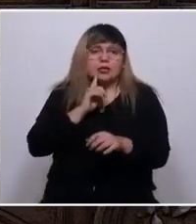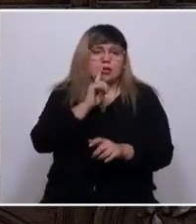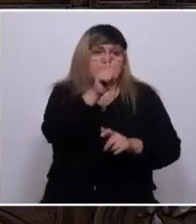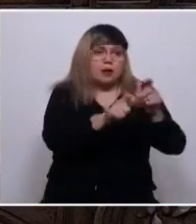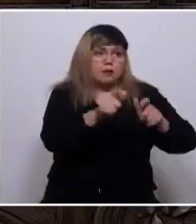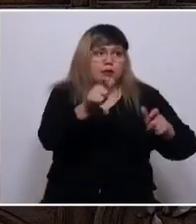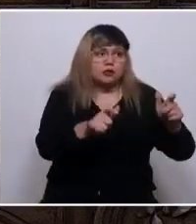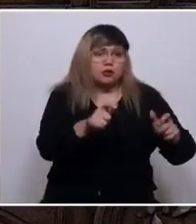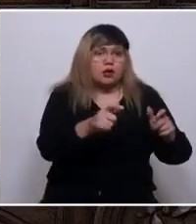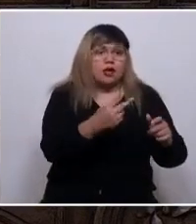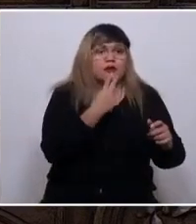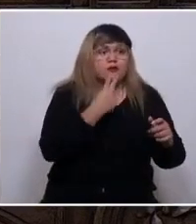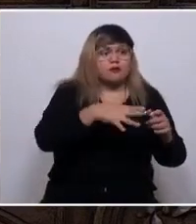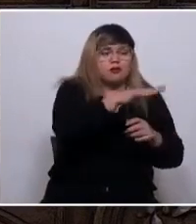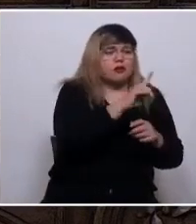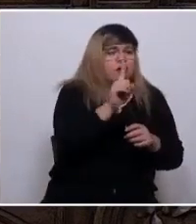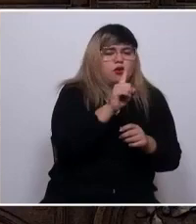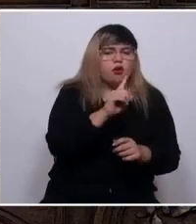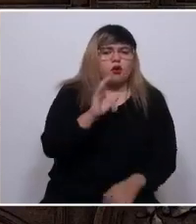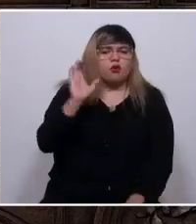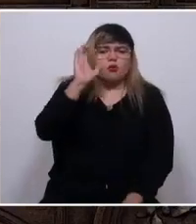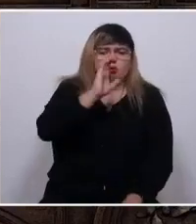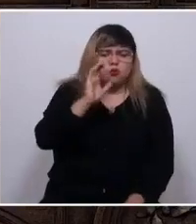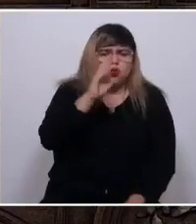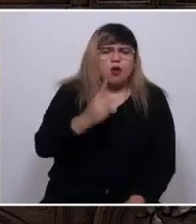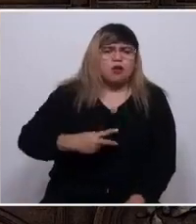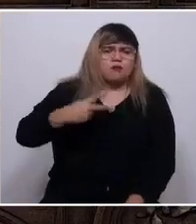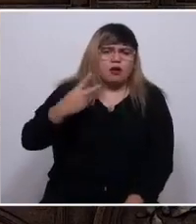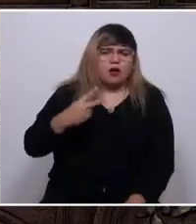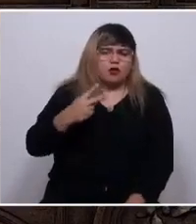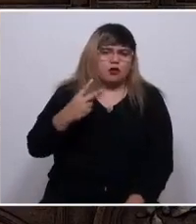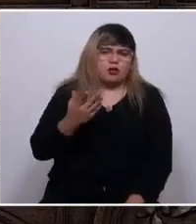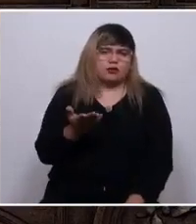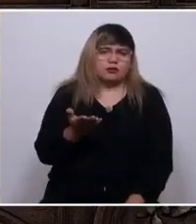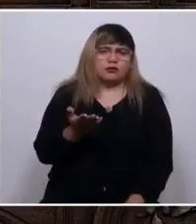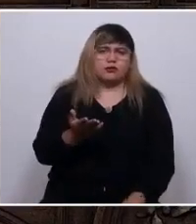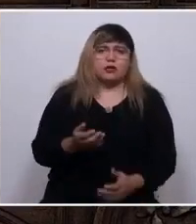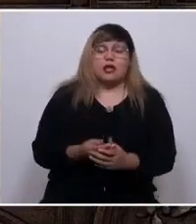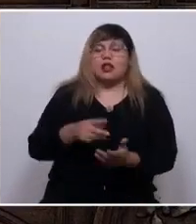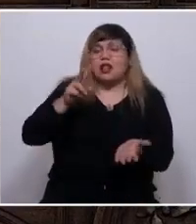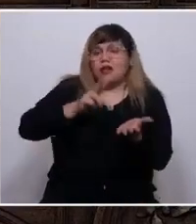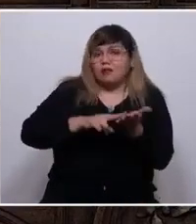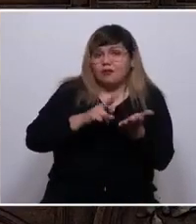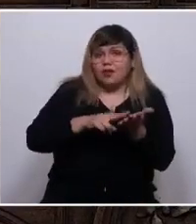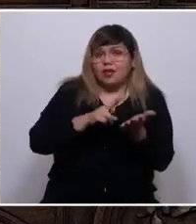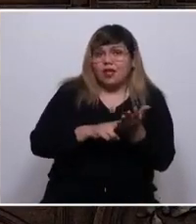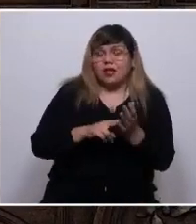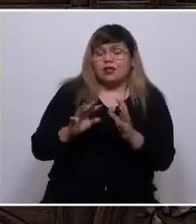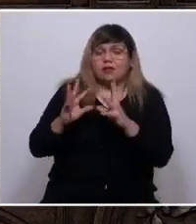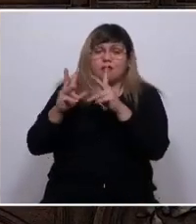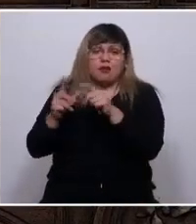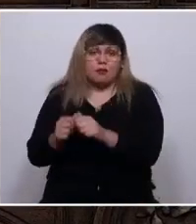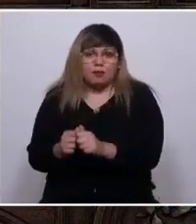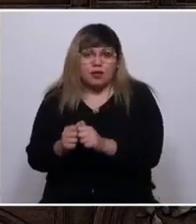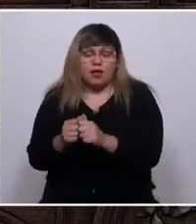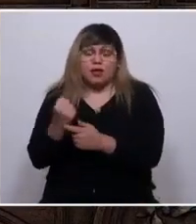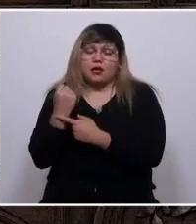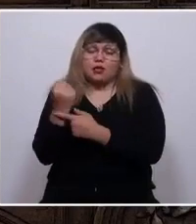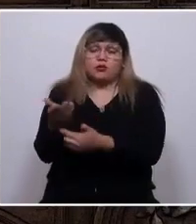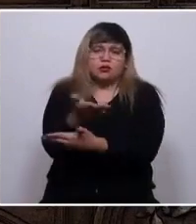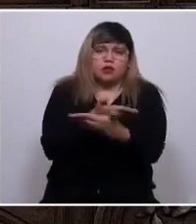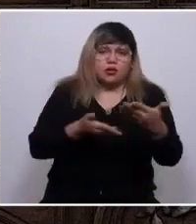sino que sea la búsqueda incansable de aquellos valores insustituibles. La verdad, la familia, la solidaridad,